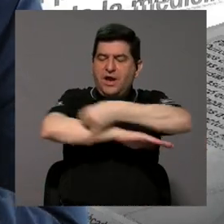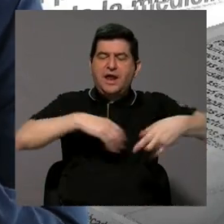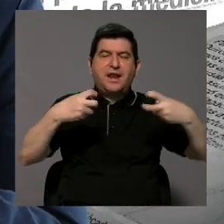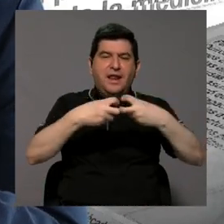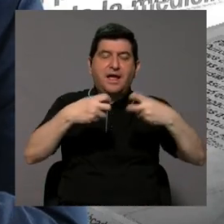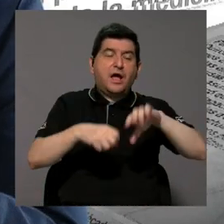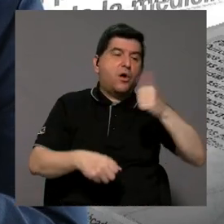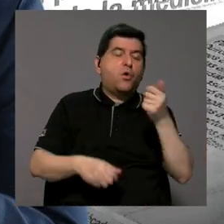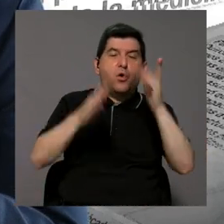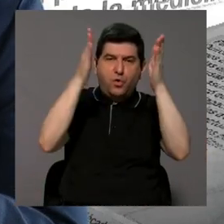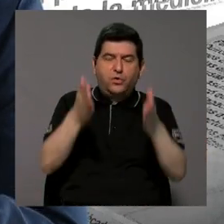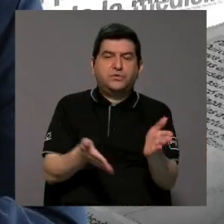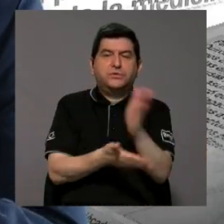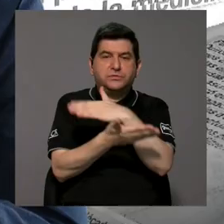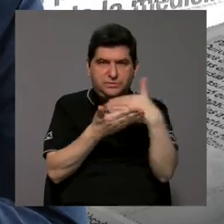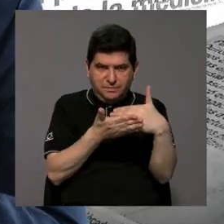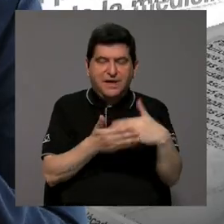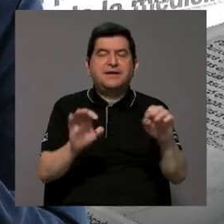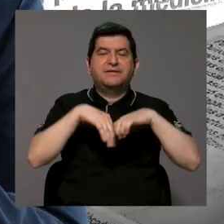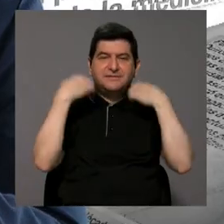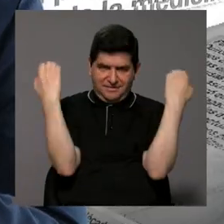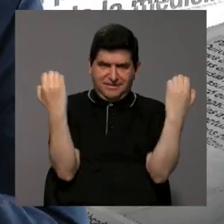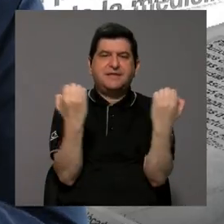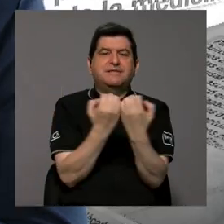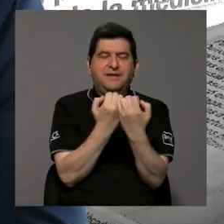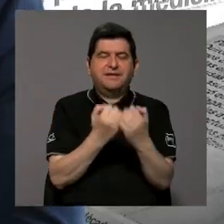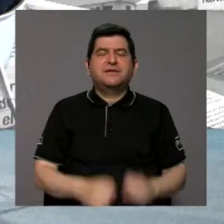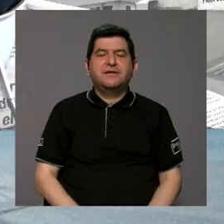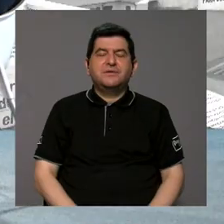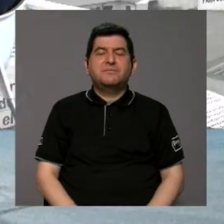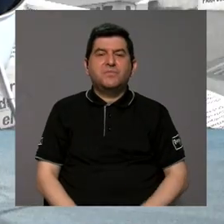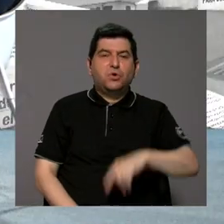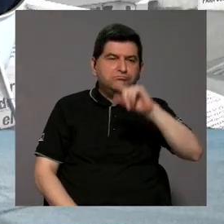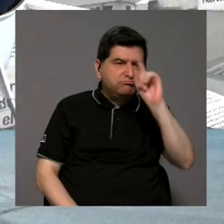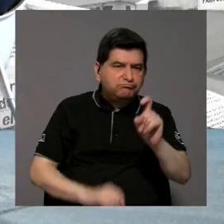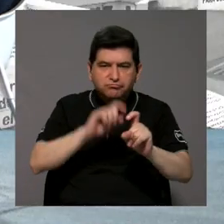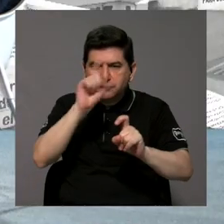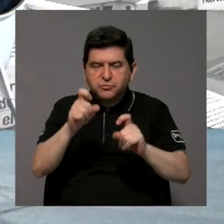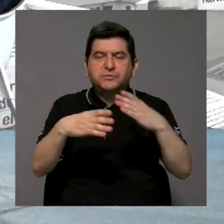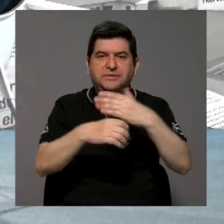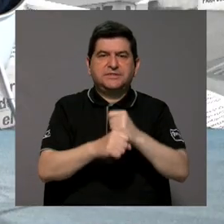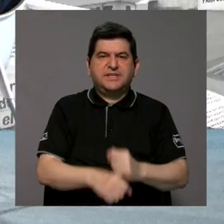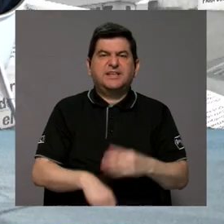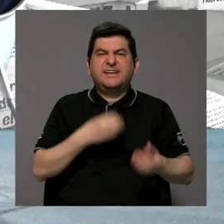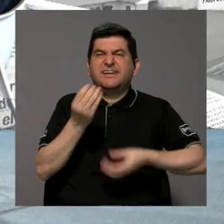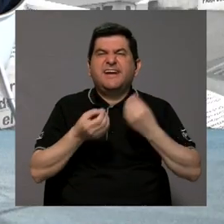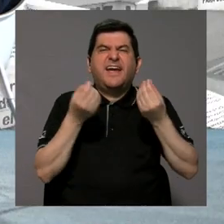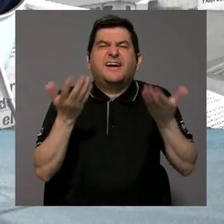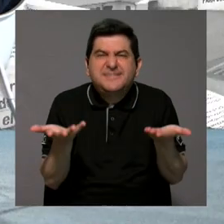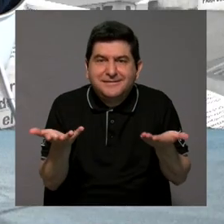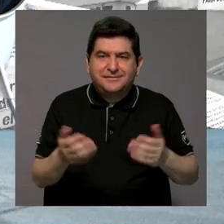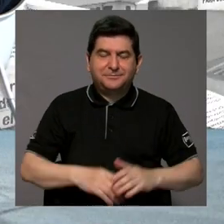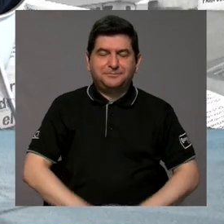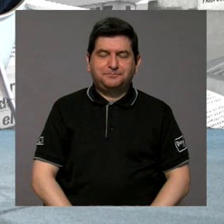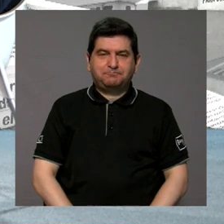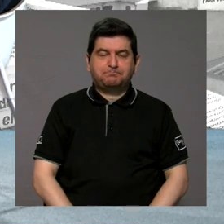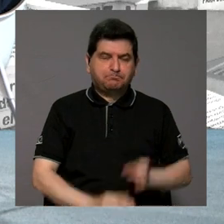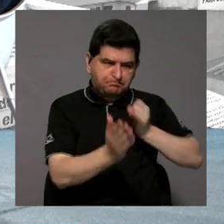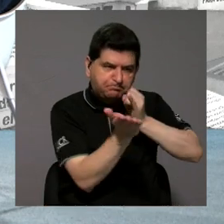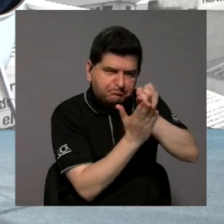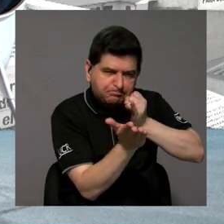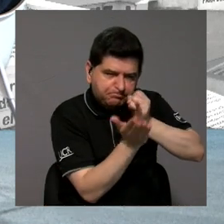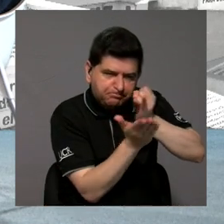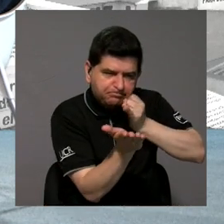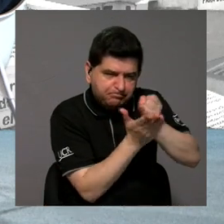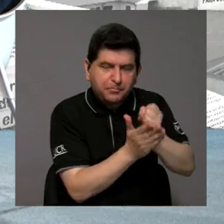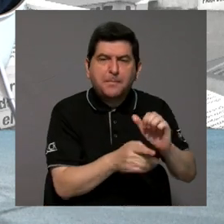colegas que también fueron parte del equipo consultor. ¿Qué es lo que hicimos? Pues, bueno, nos dimos la tarea de investigar